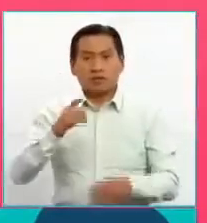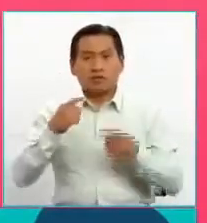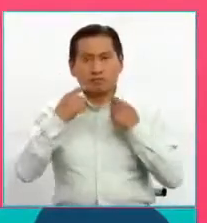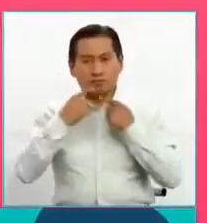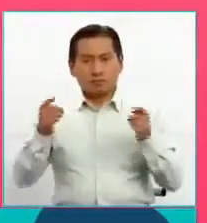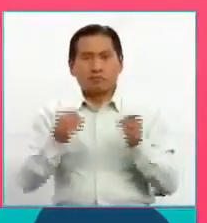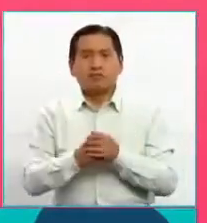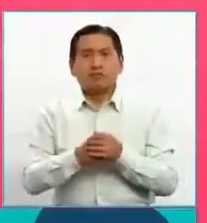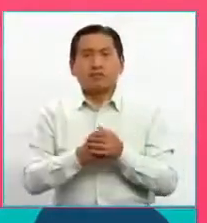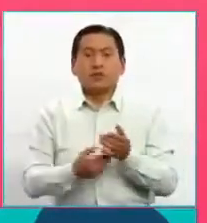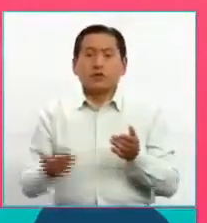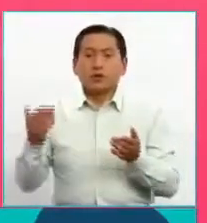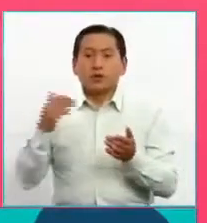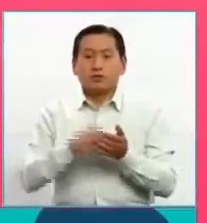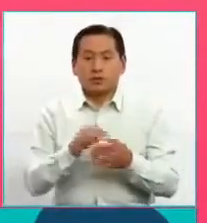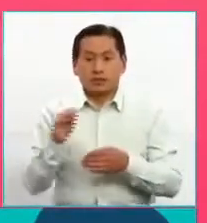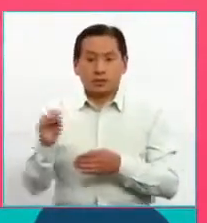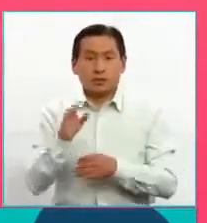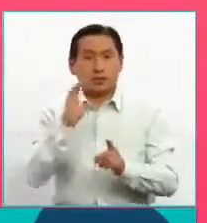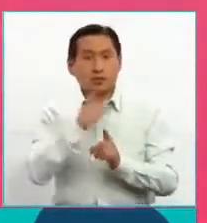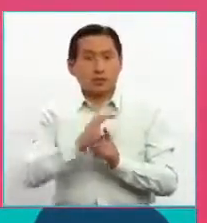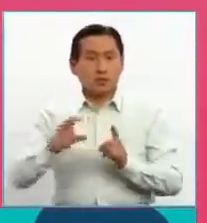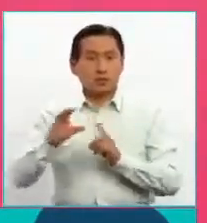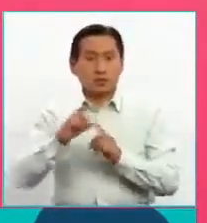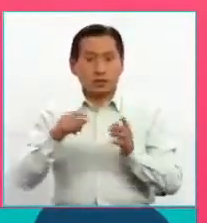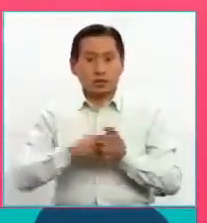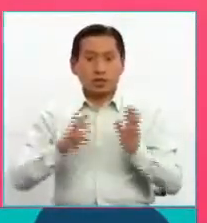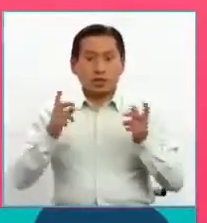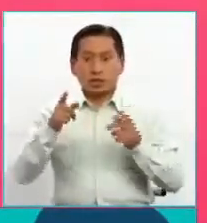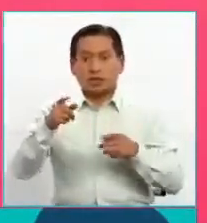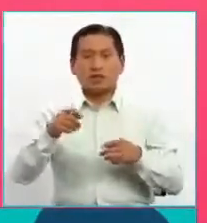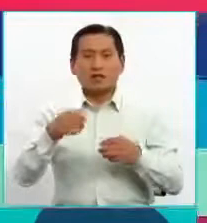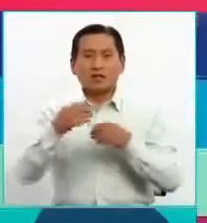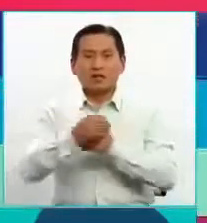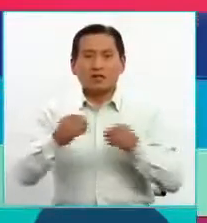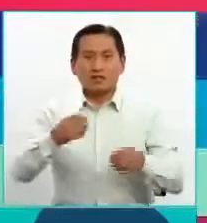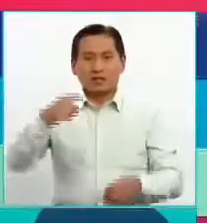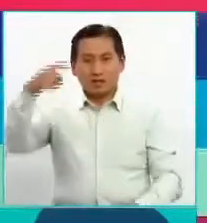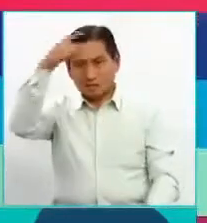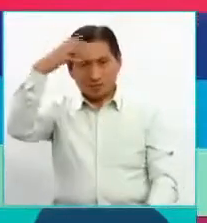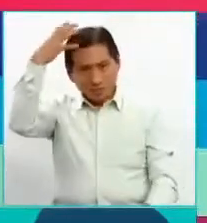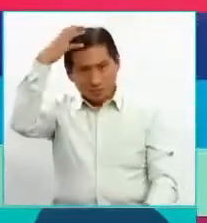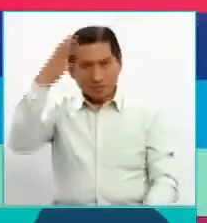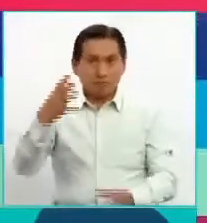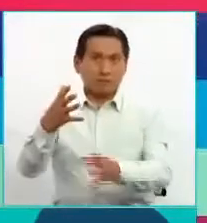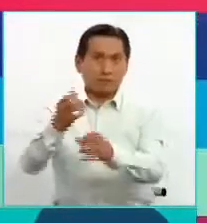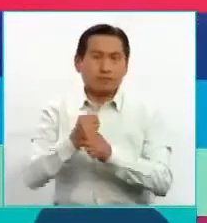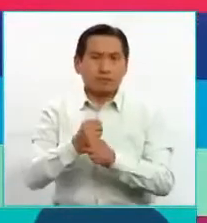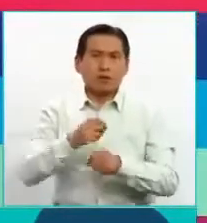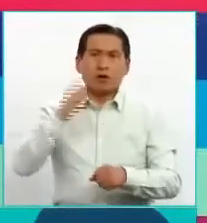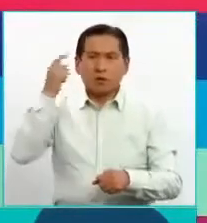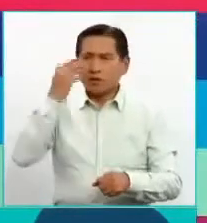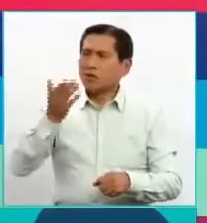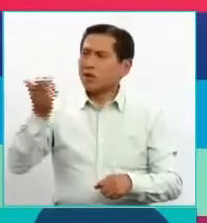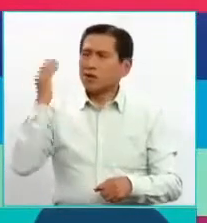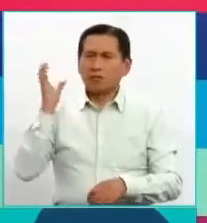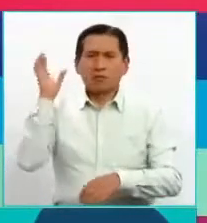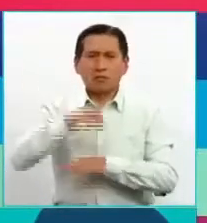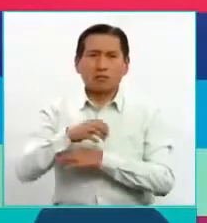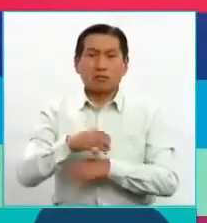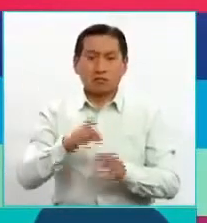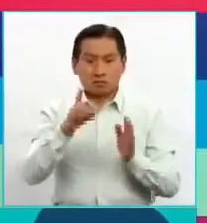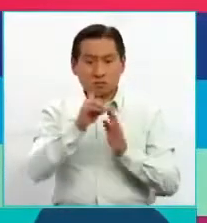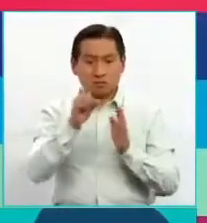ya ha vuelto al Ministerio de Culturas, el tema de la sombrería. ¿Qué hizo el gobierno de facto? Con un decreto